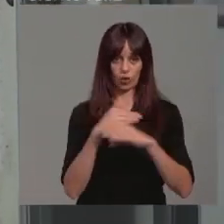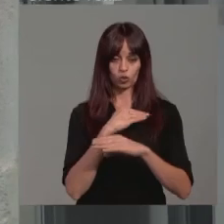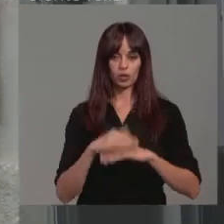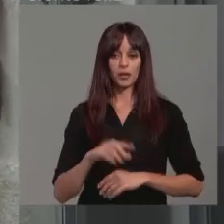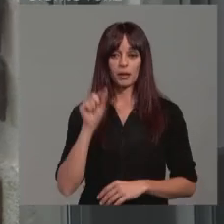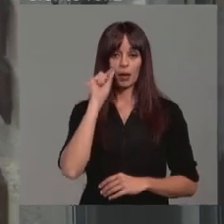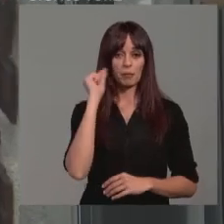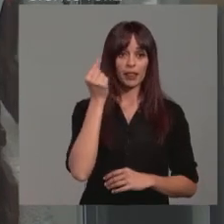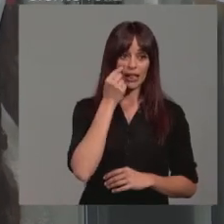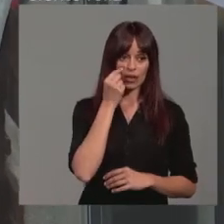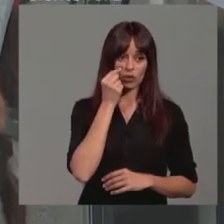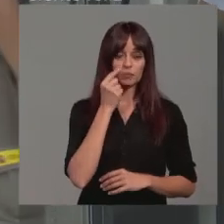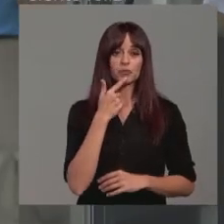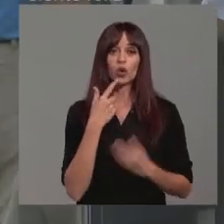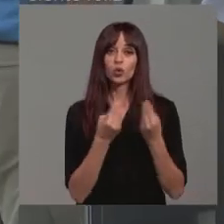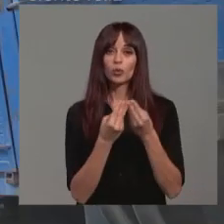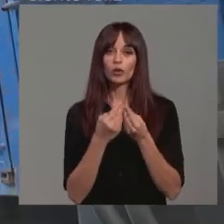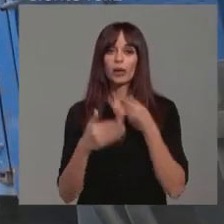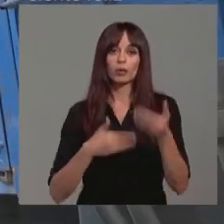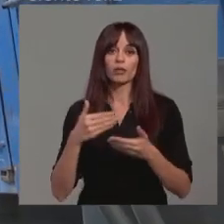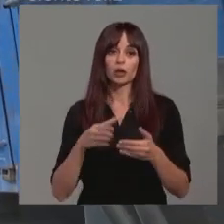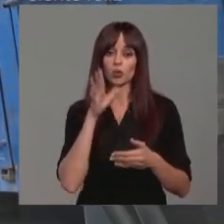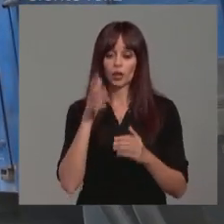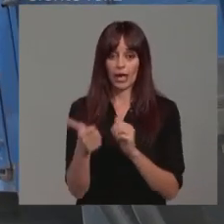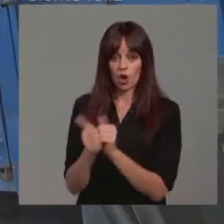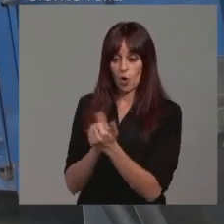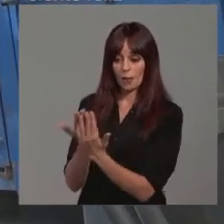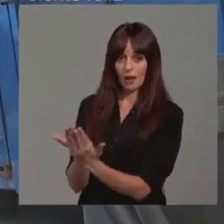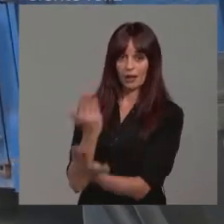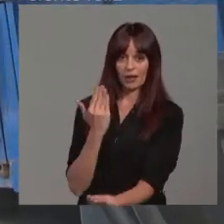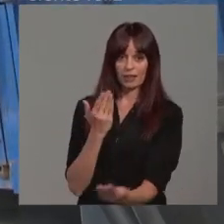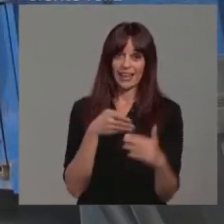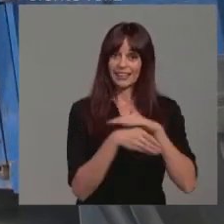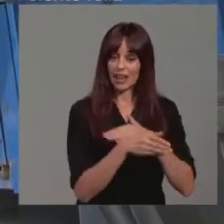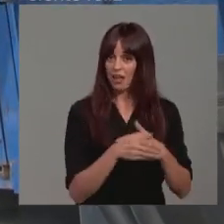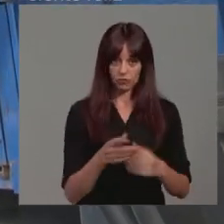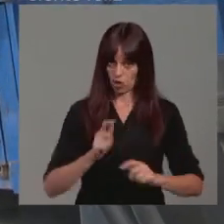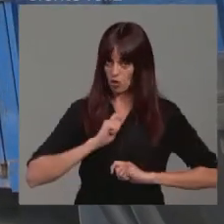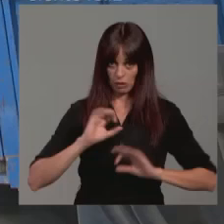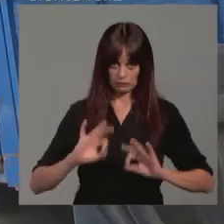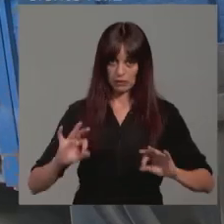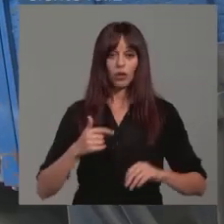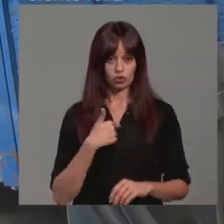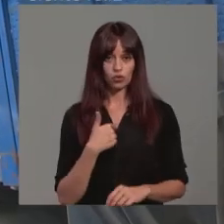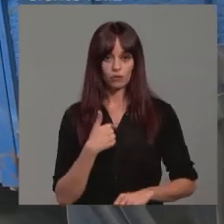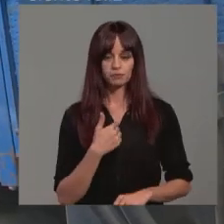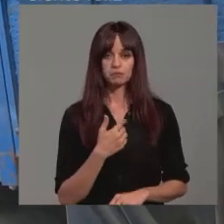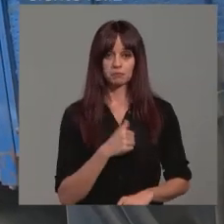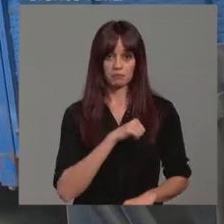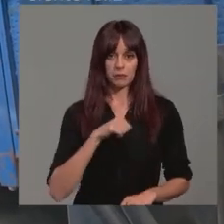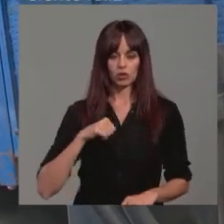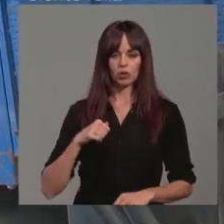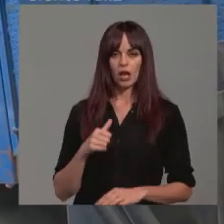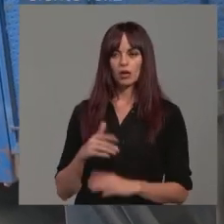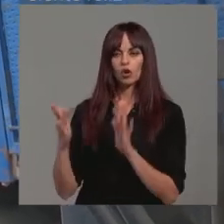cuando nos enteramos del número de procedimiento, porque tampoco se nos dio copia del auto de entrada el mismo día, pues yo mismo personalmente me